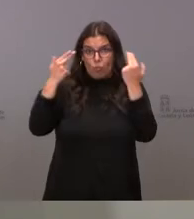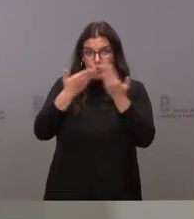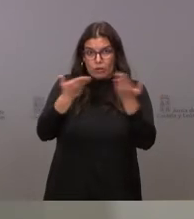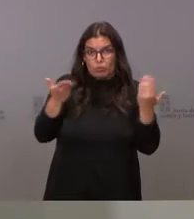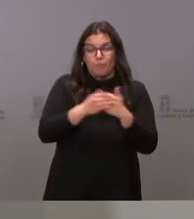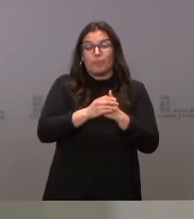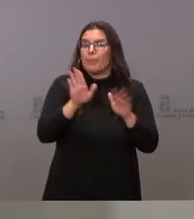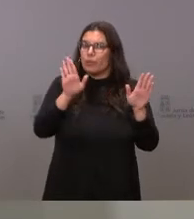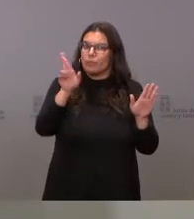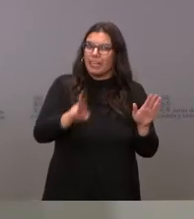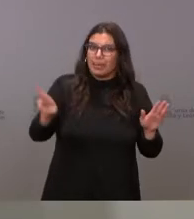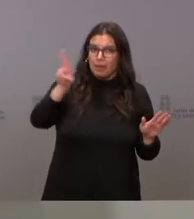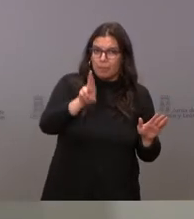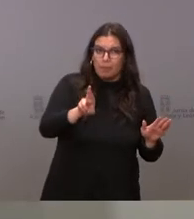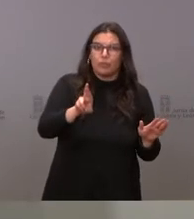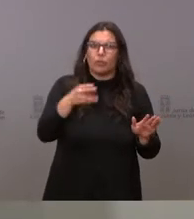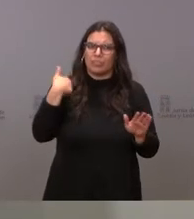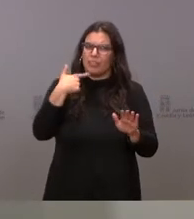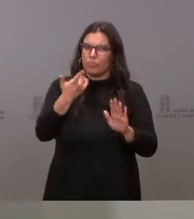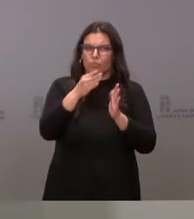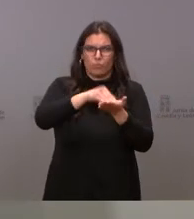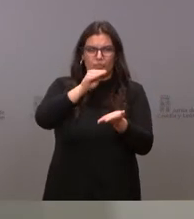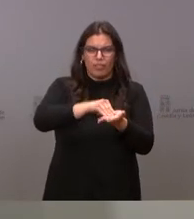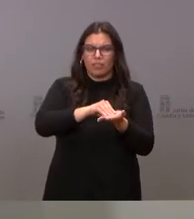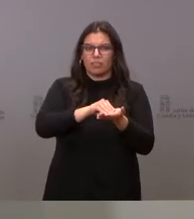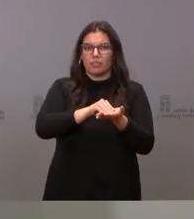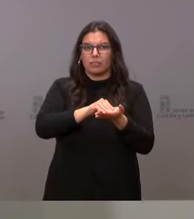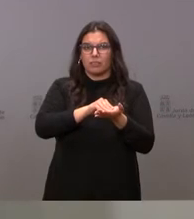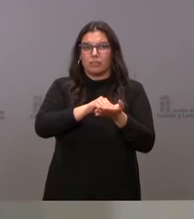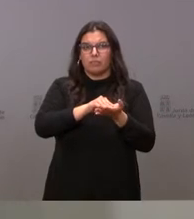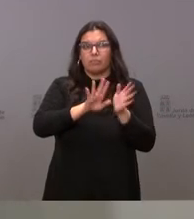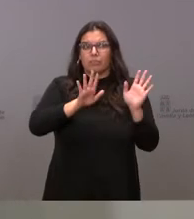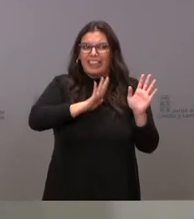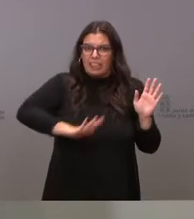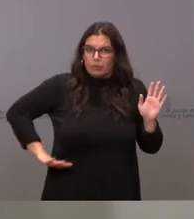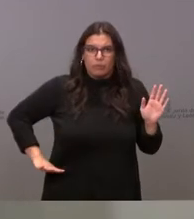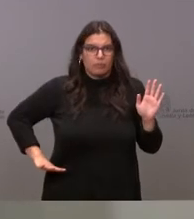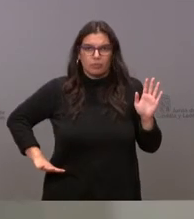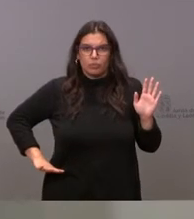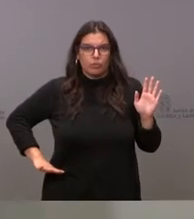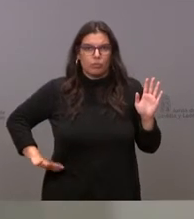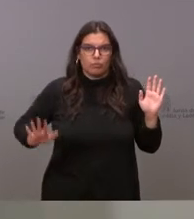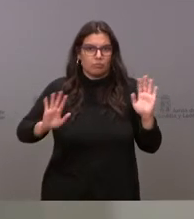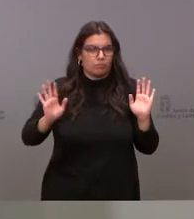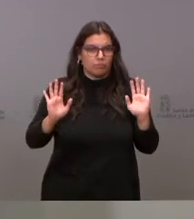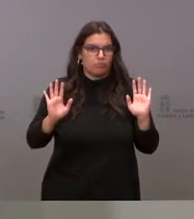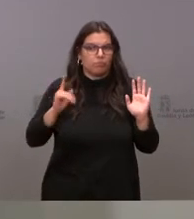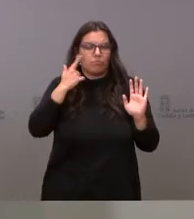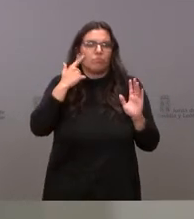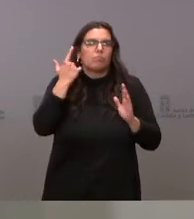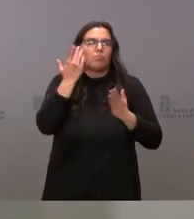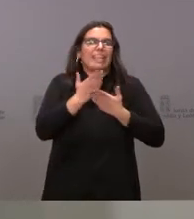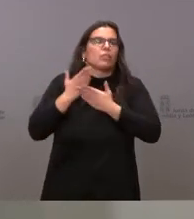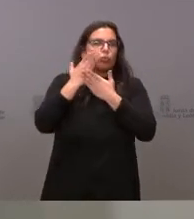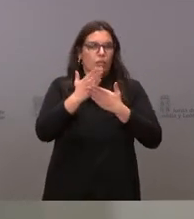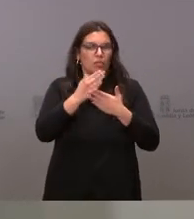esto, ya lo hemos comentado muchas veces, no está más que en periodo de estudio. No es